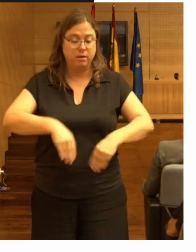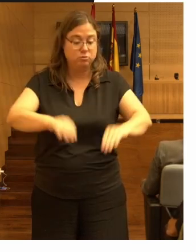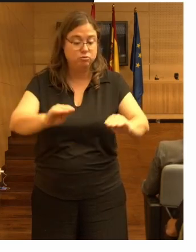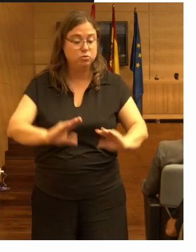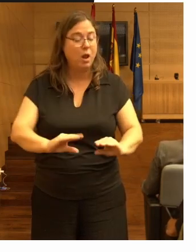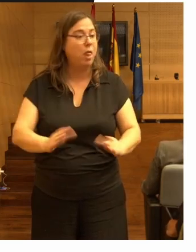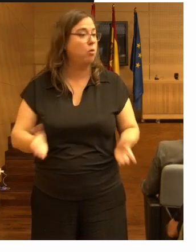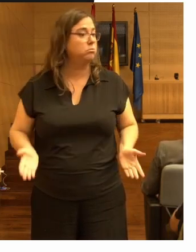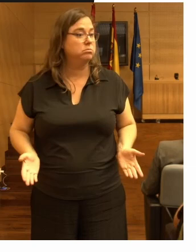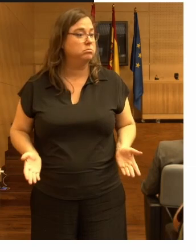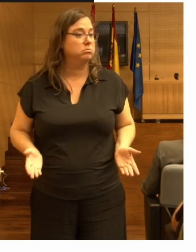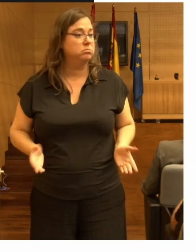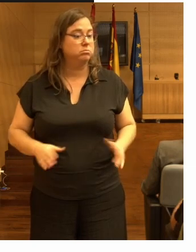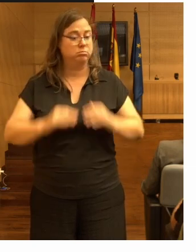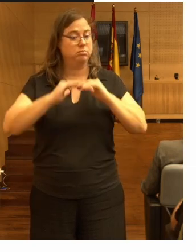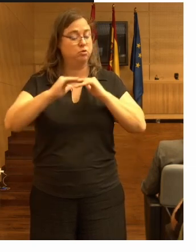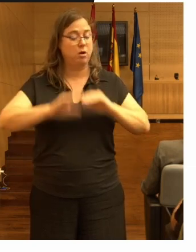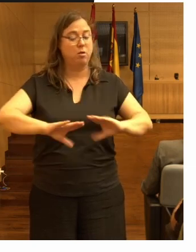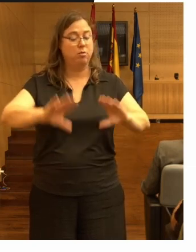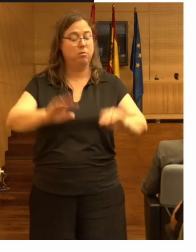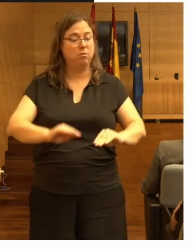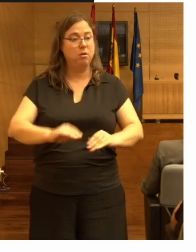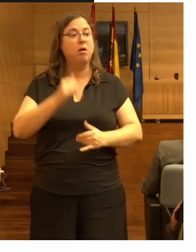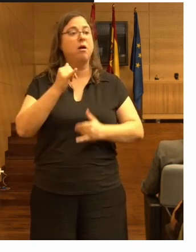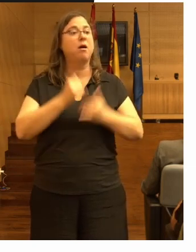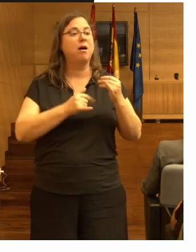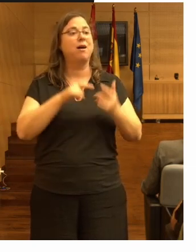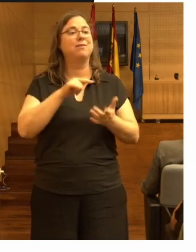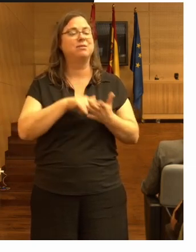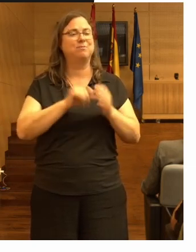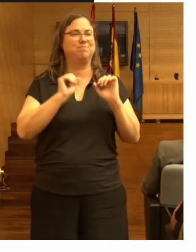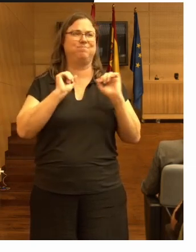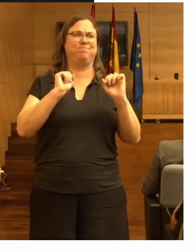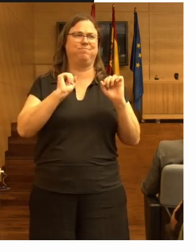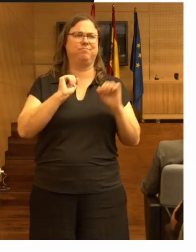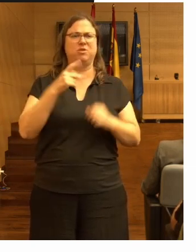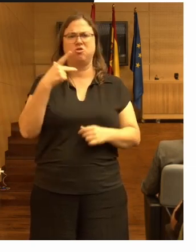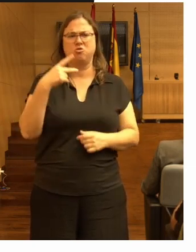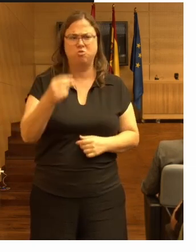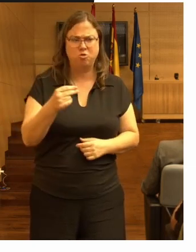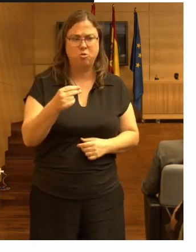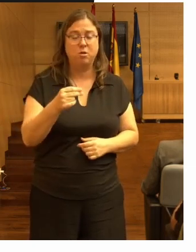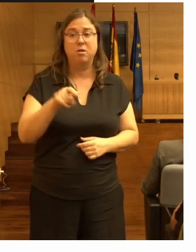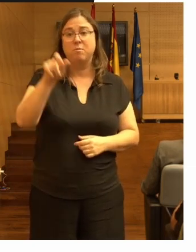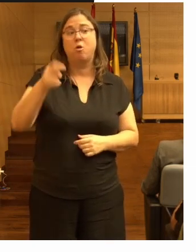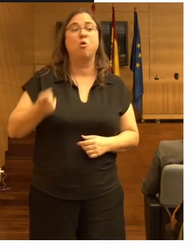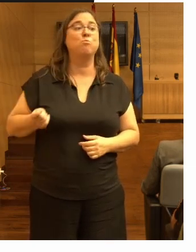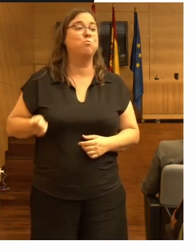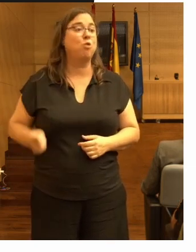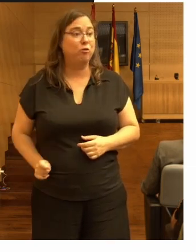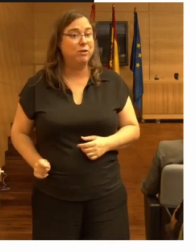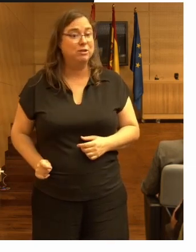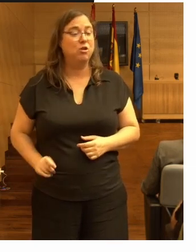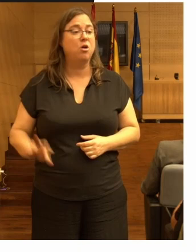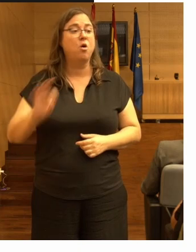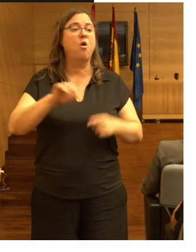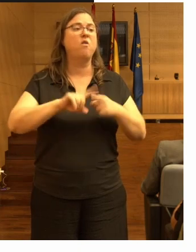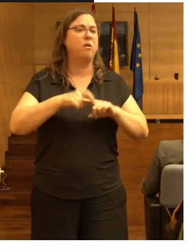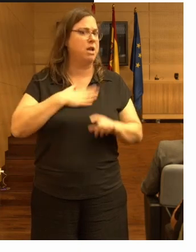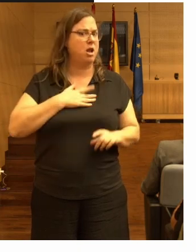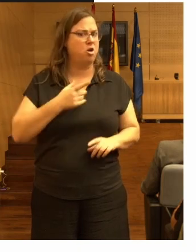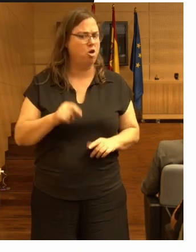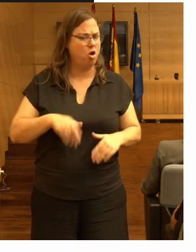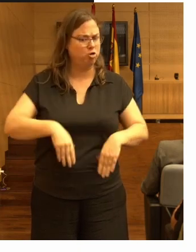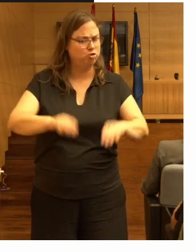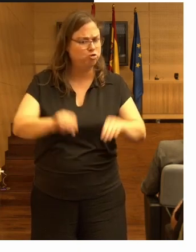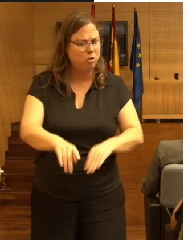en el suelo y entonces nos encontramos con el rechazo con la negativa tanto del personal que lo atiende como de los familiares